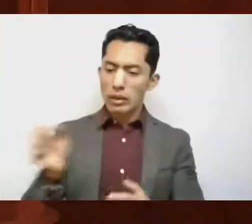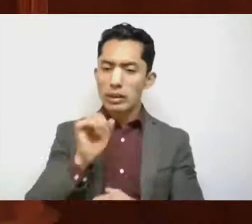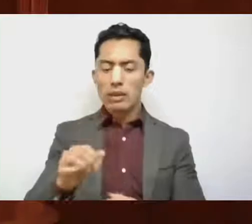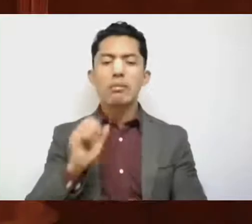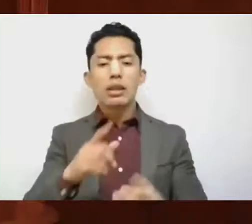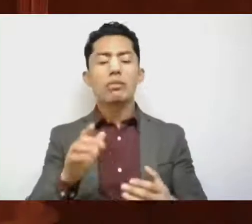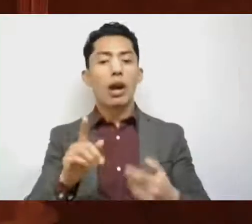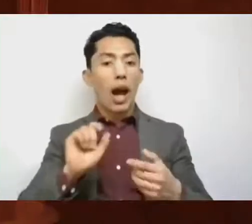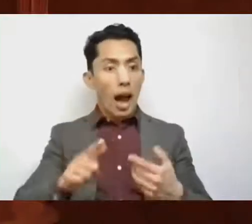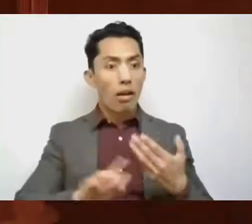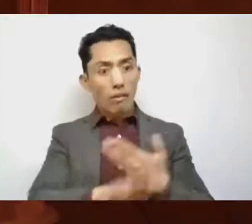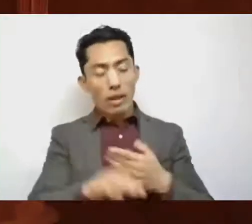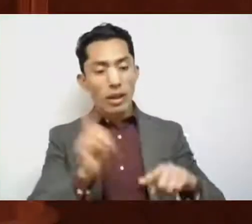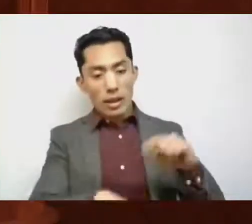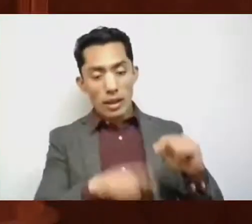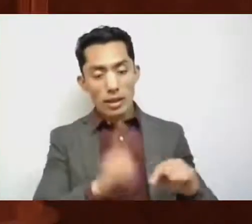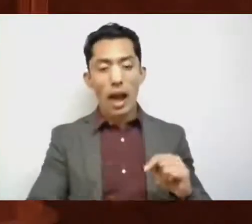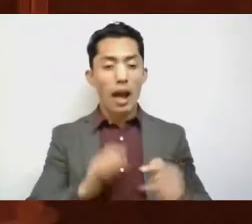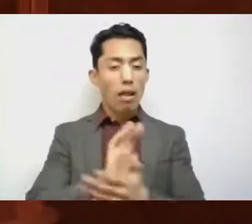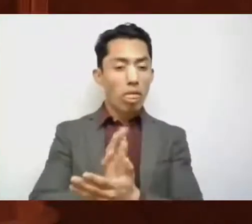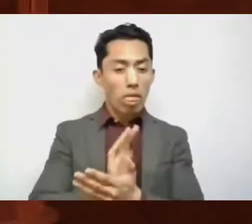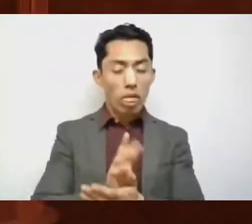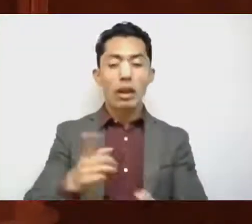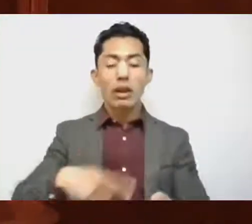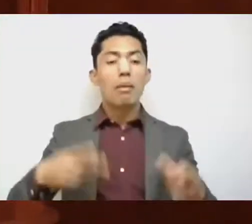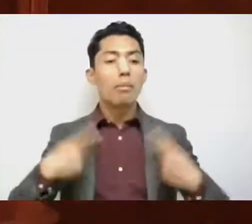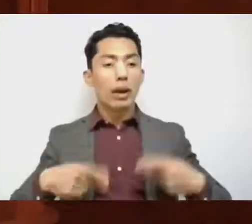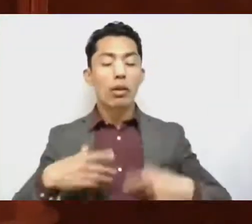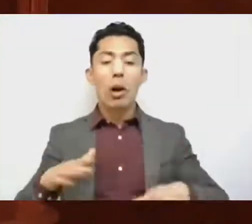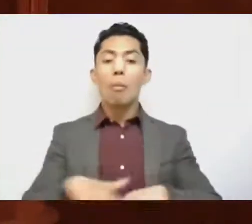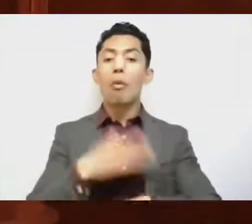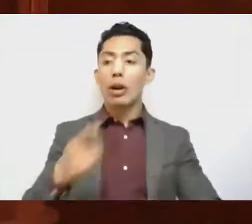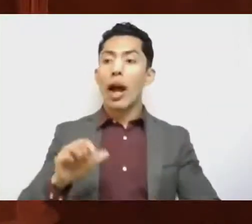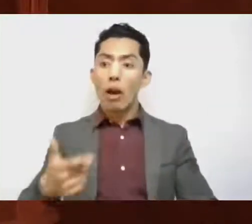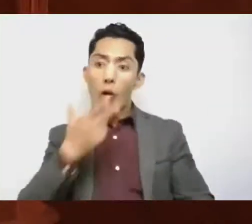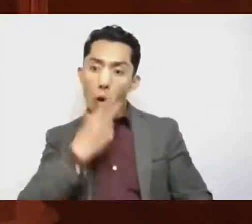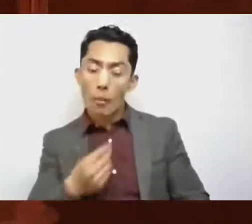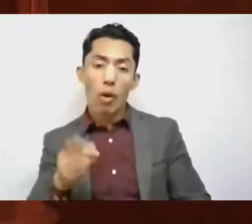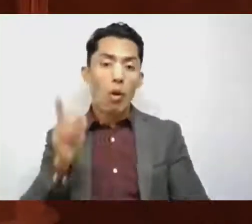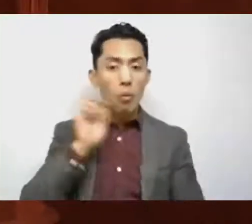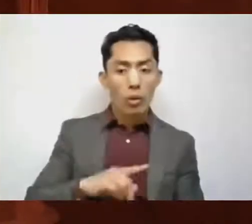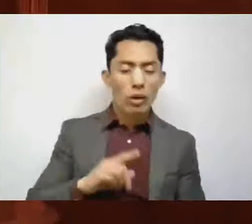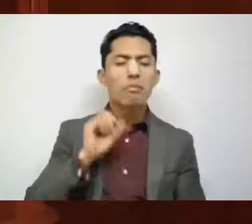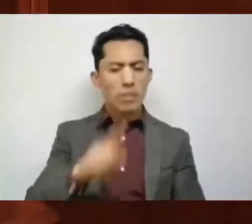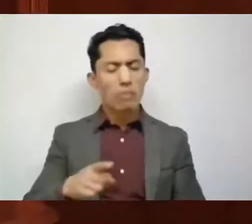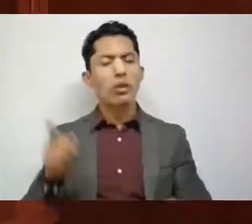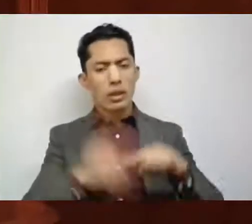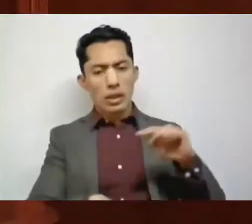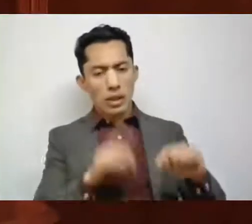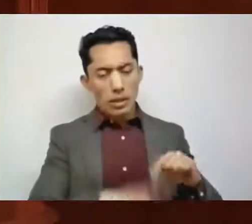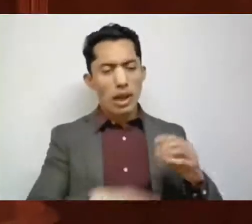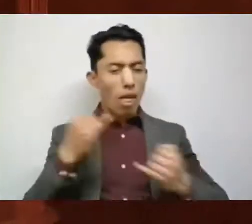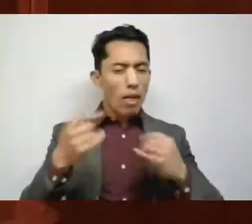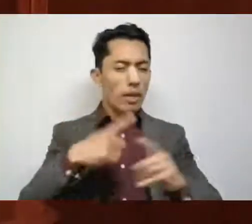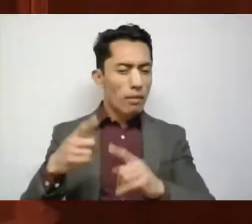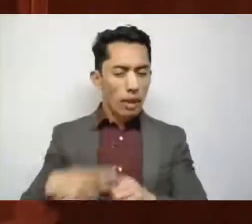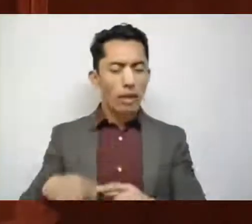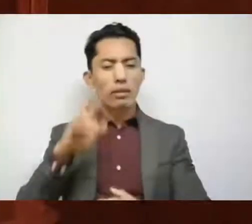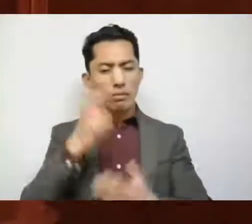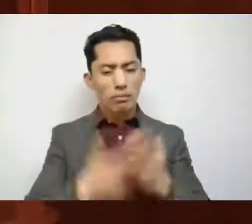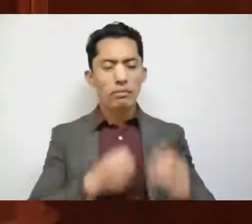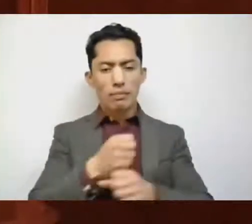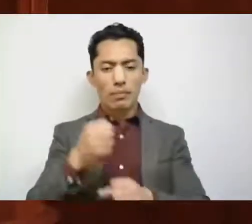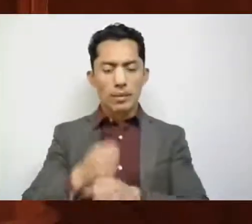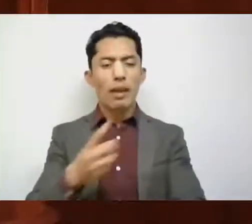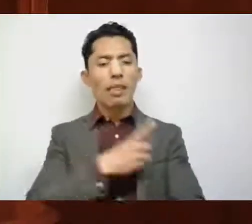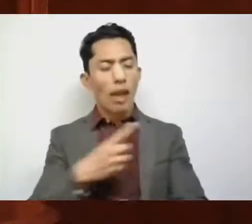toda clase de discriminación de las personas por razón de sexo, la erradicación de todos los tipos y formas de violencias y debemos de